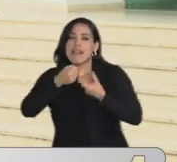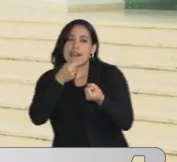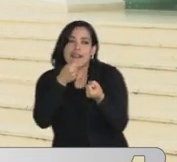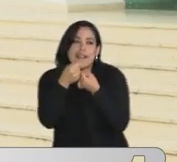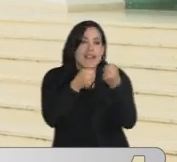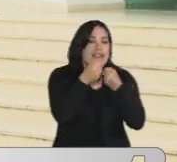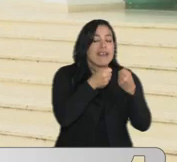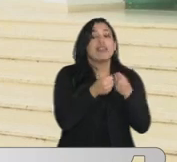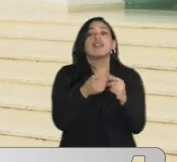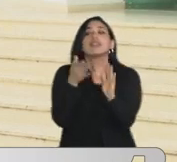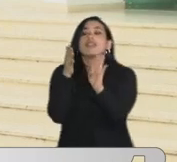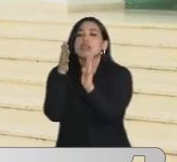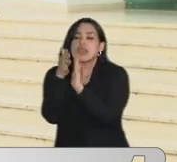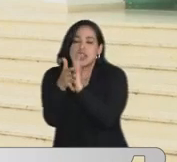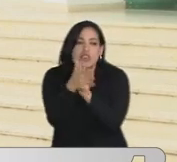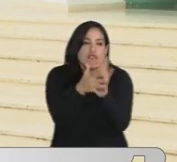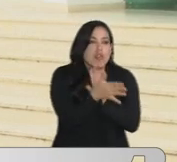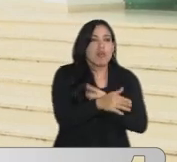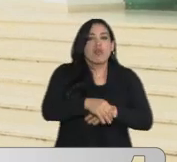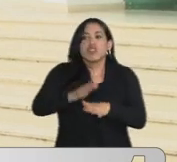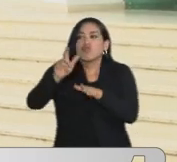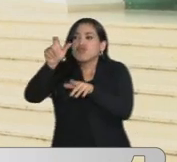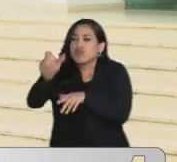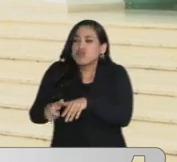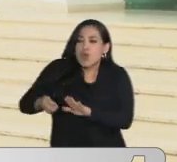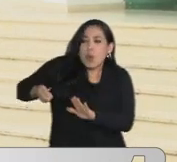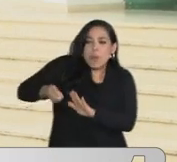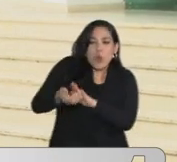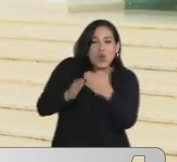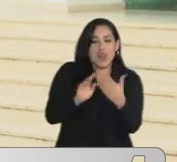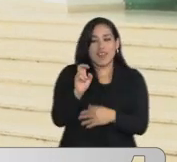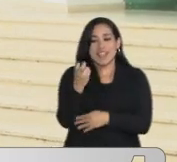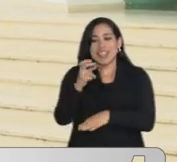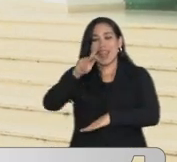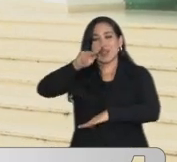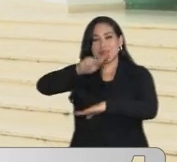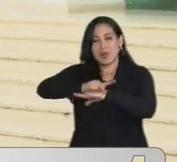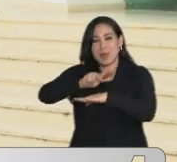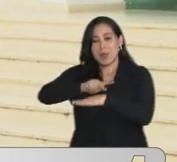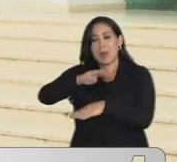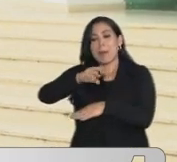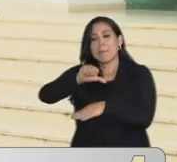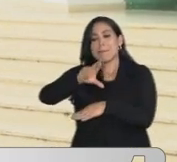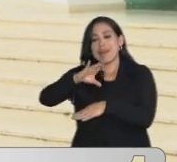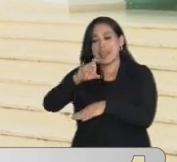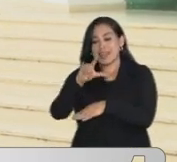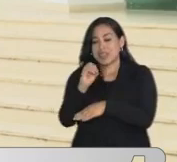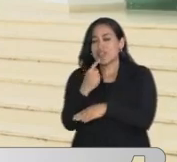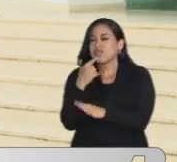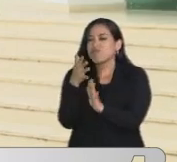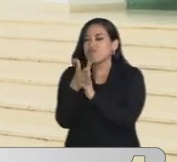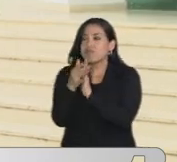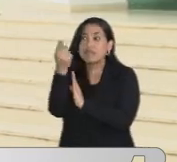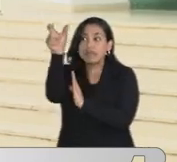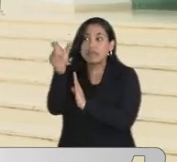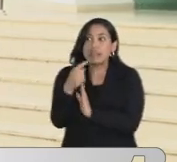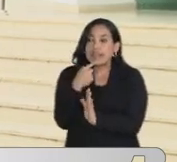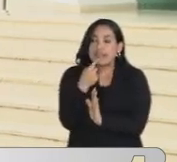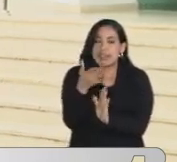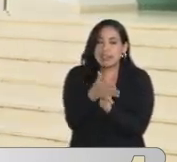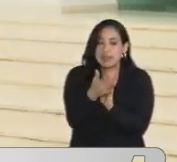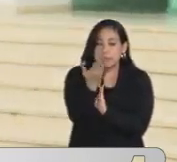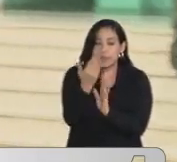prensa entregando detalles sobre el asesinato del fiscal Marcelo Pechi. Escuchemos un poco lo que dice el general